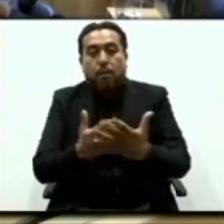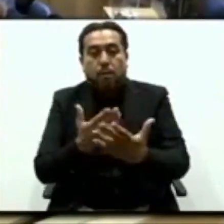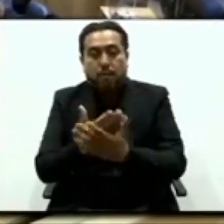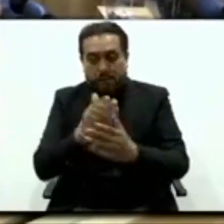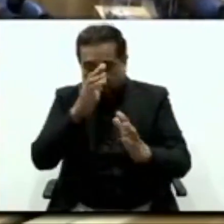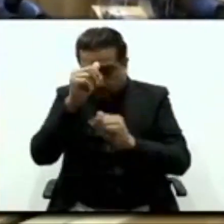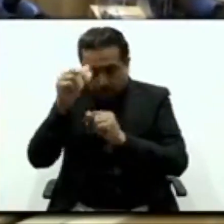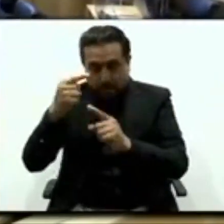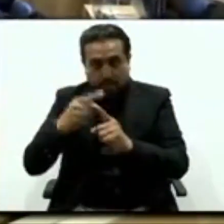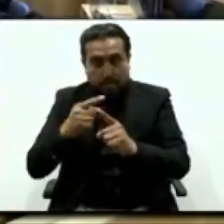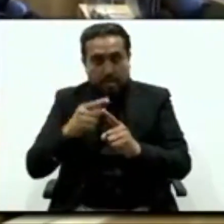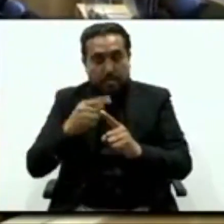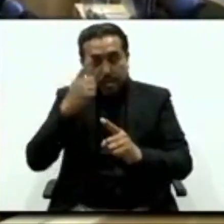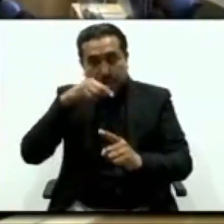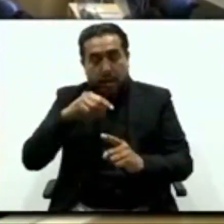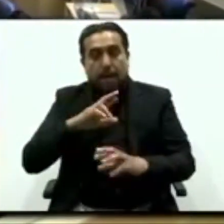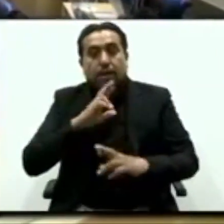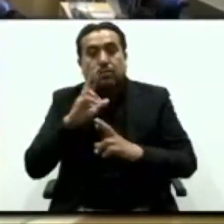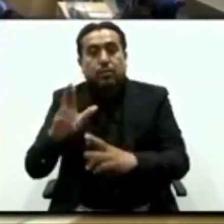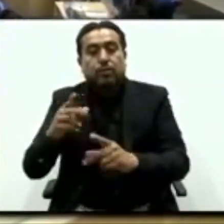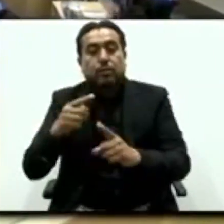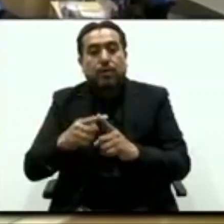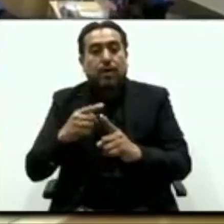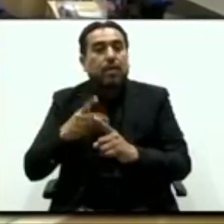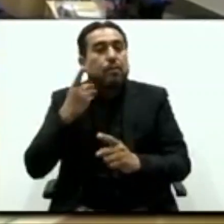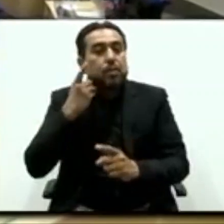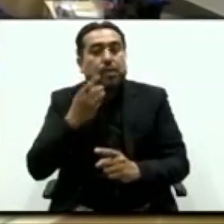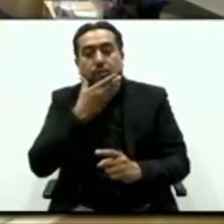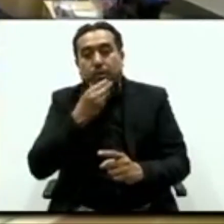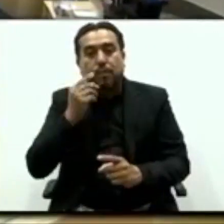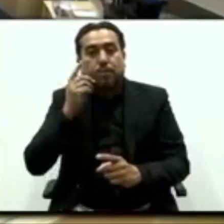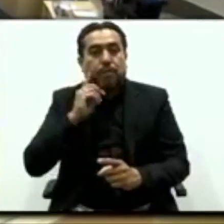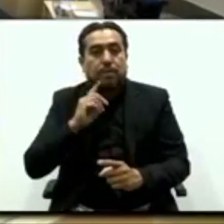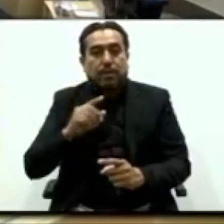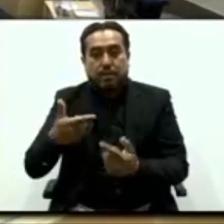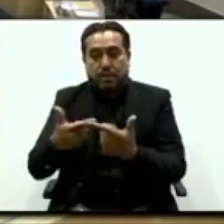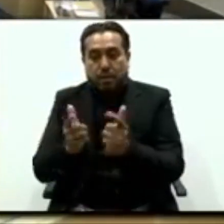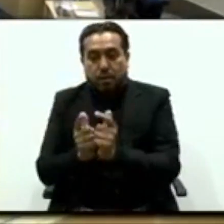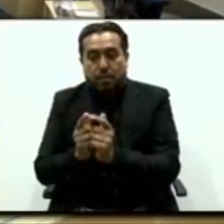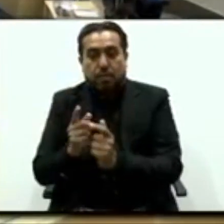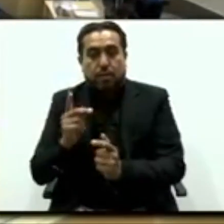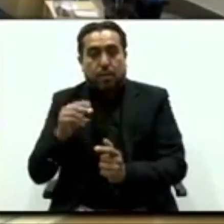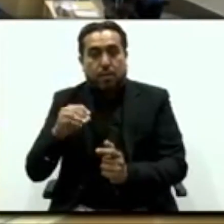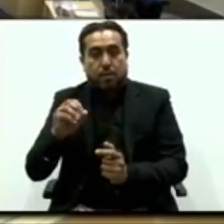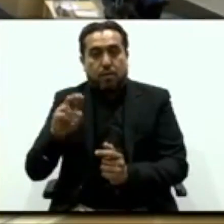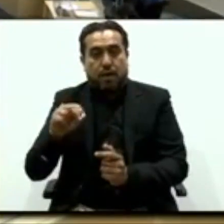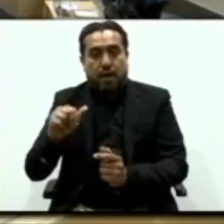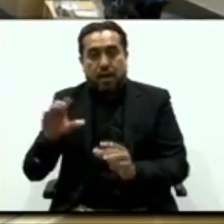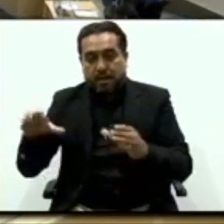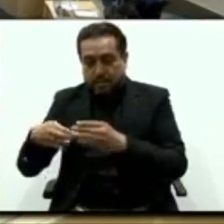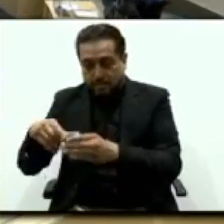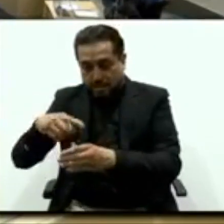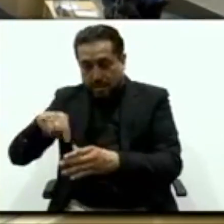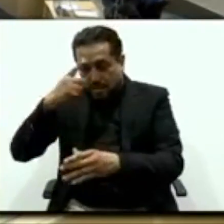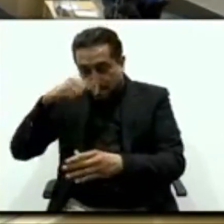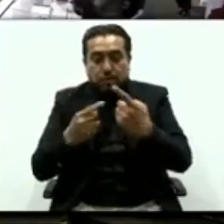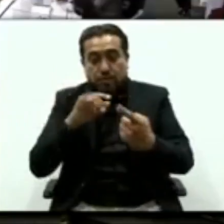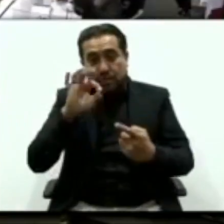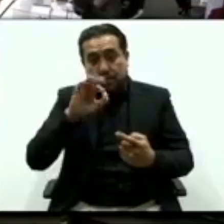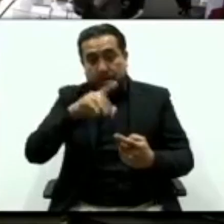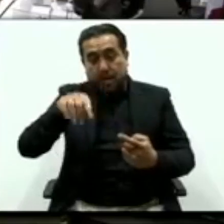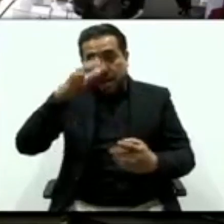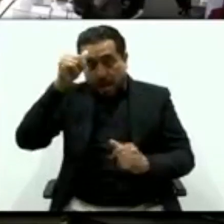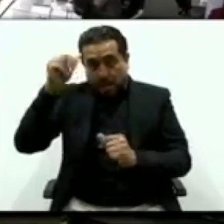En sesión del Congreso de Guanajuato, la legisladora Alma Alcaraz Hernández presentó una iniciativa con el fin de reformar y